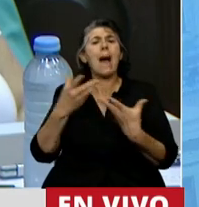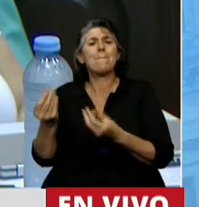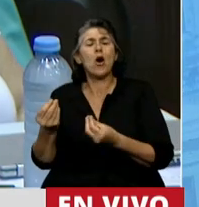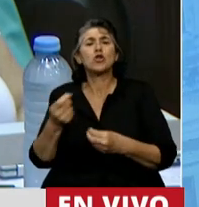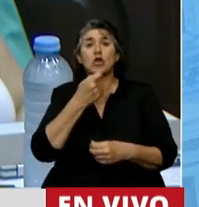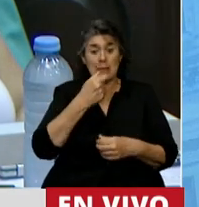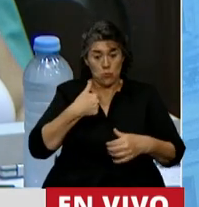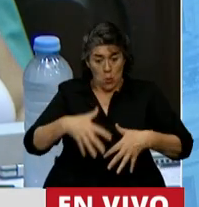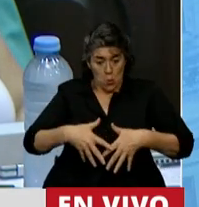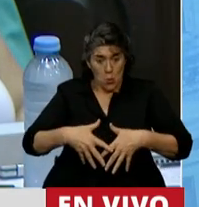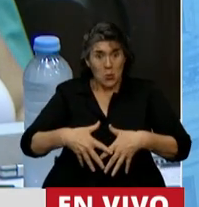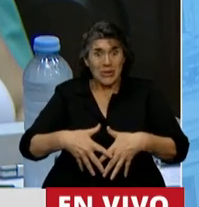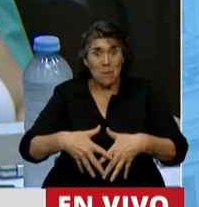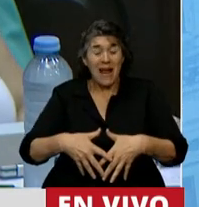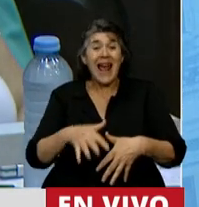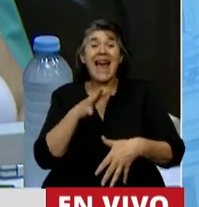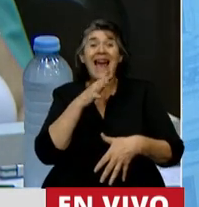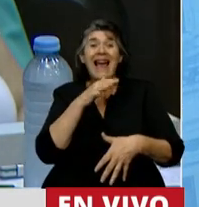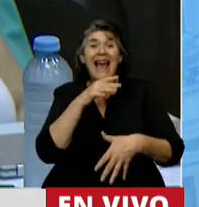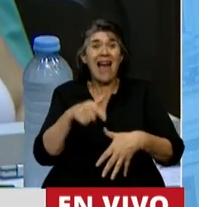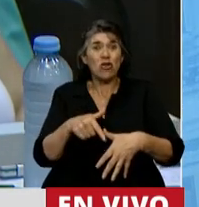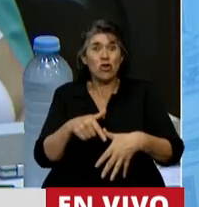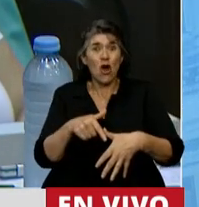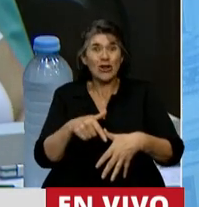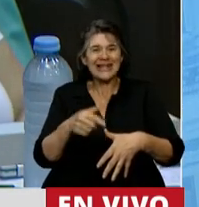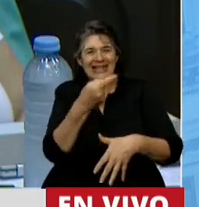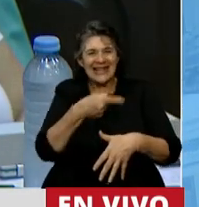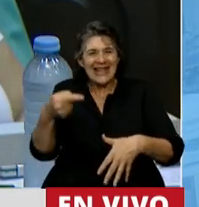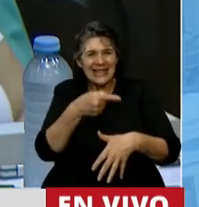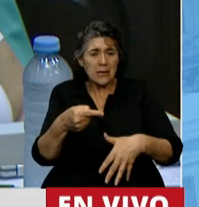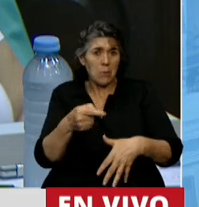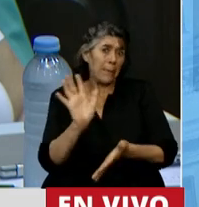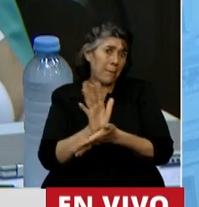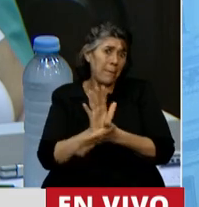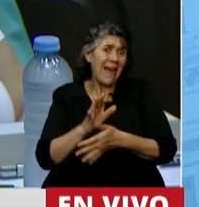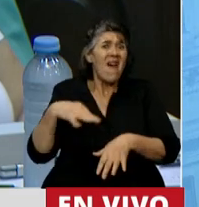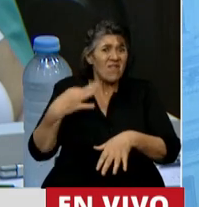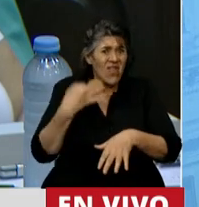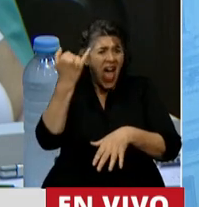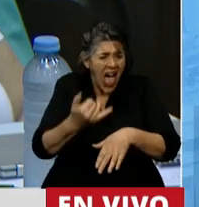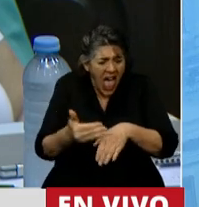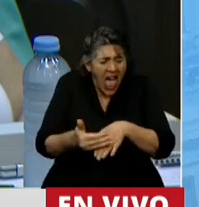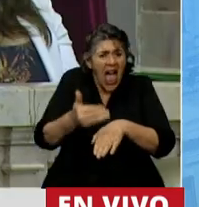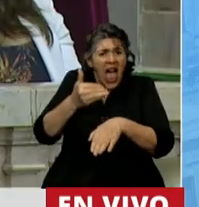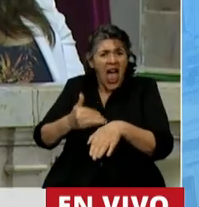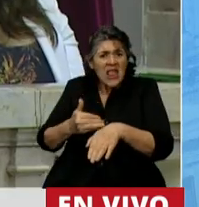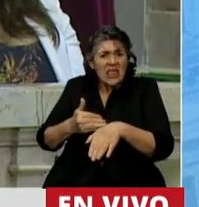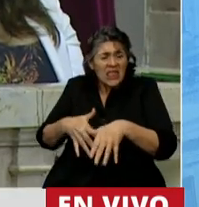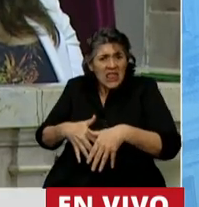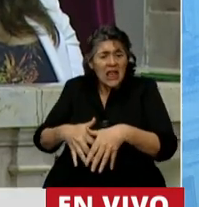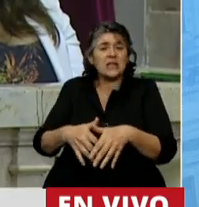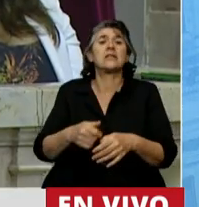llego a la semana 14, quiere decir que hubo vida con anterioridad. Y en el caso de ser